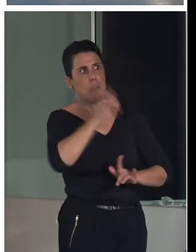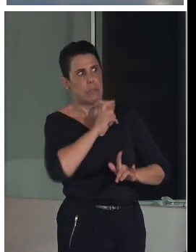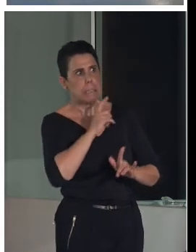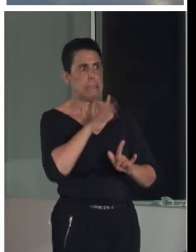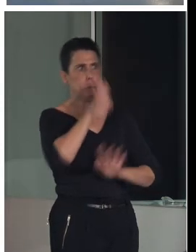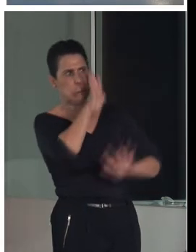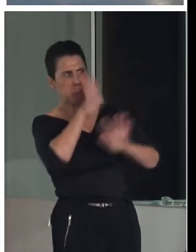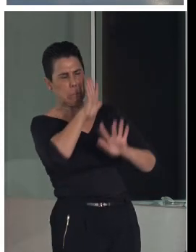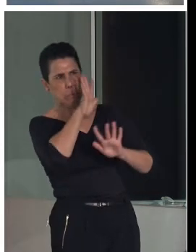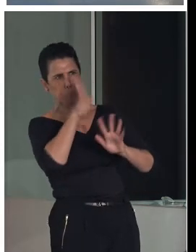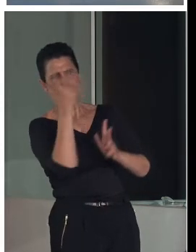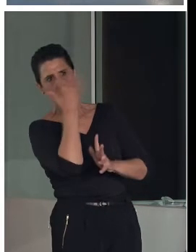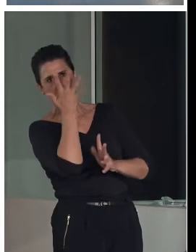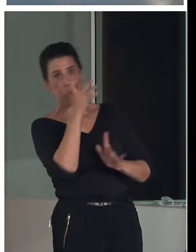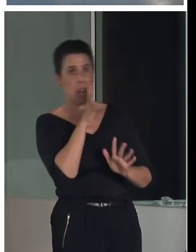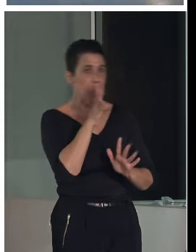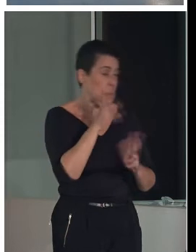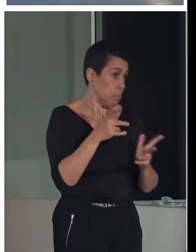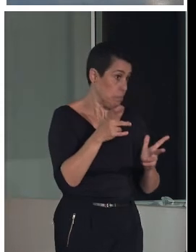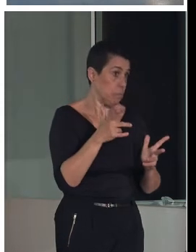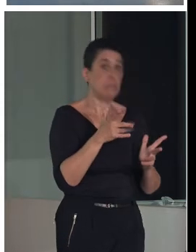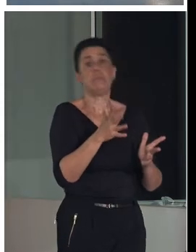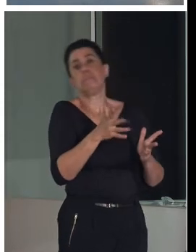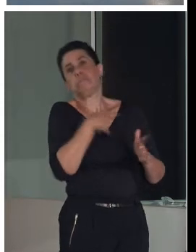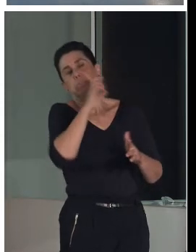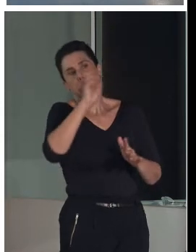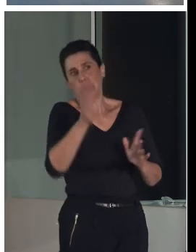más si están formadas por entes públicos, pues bueno, una serie de cosas.